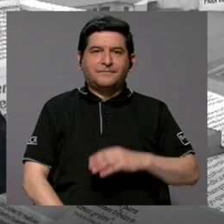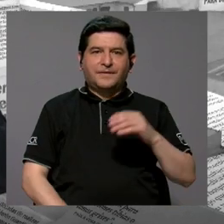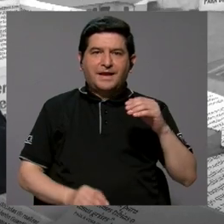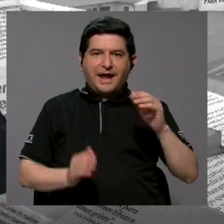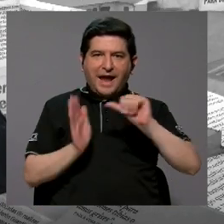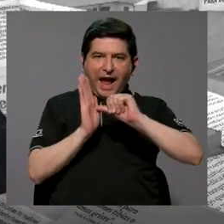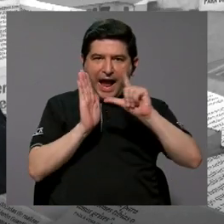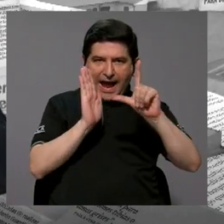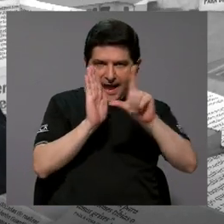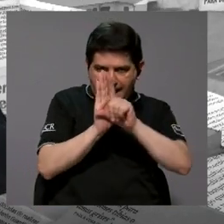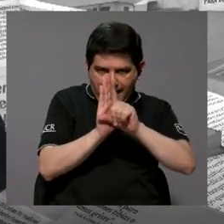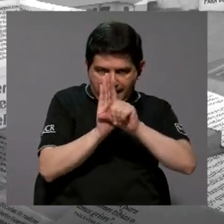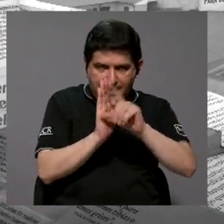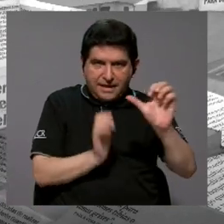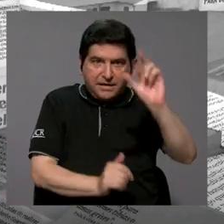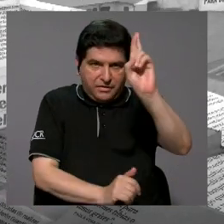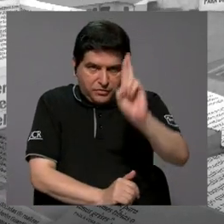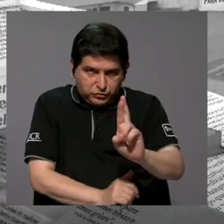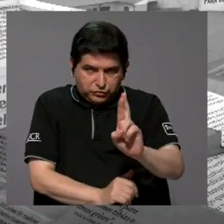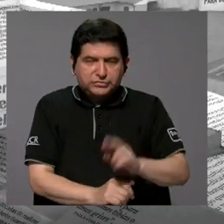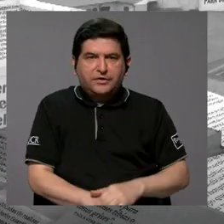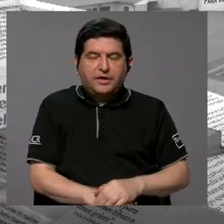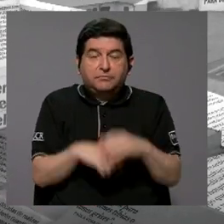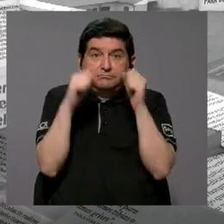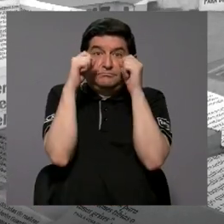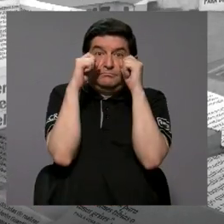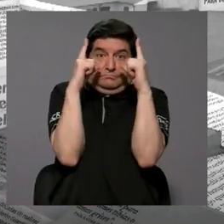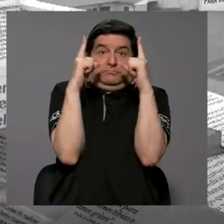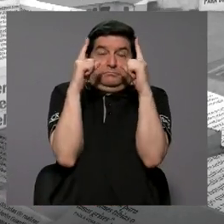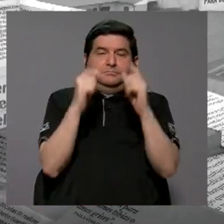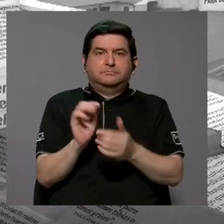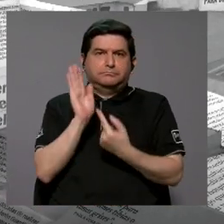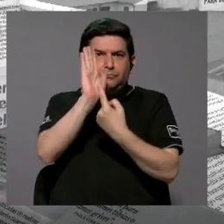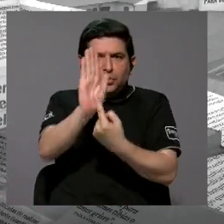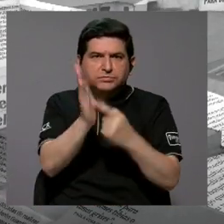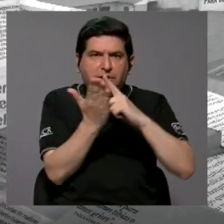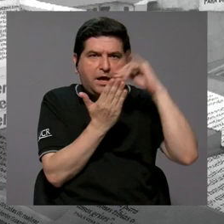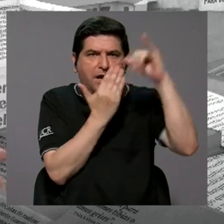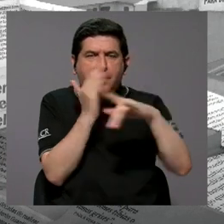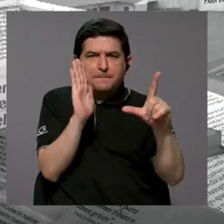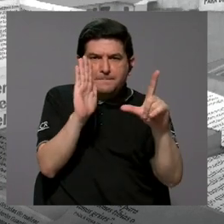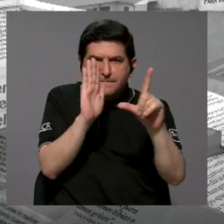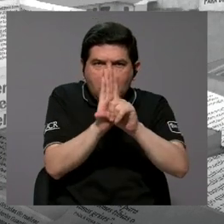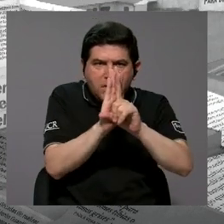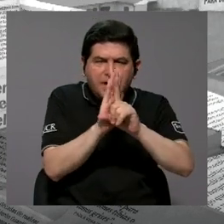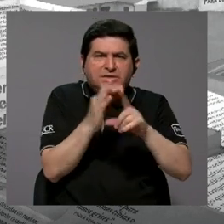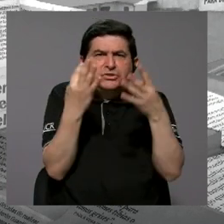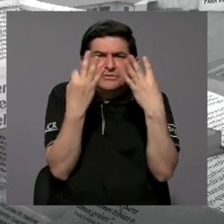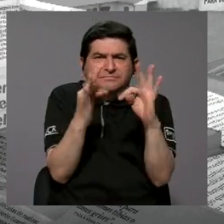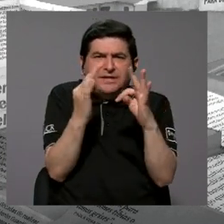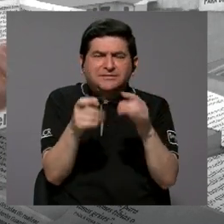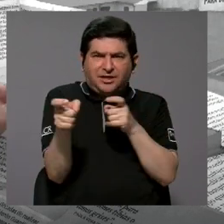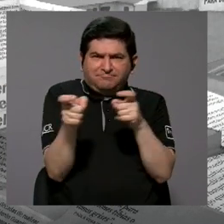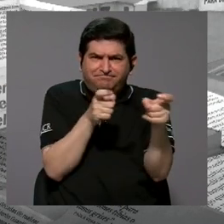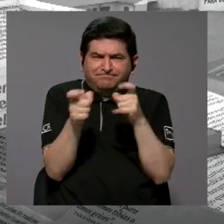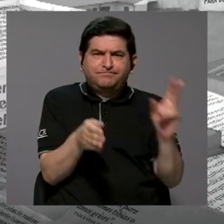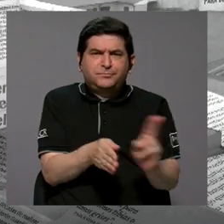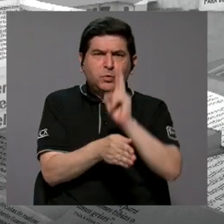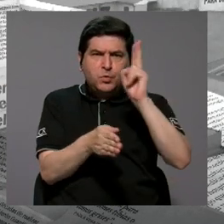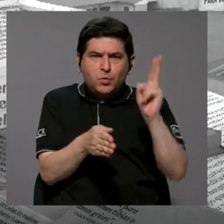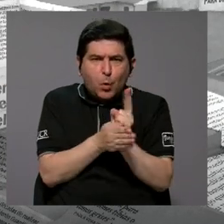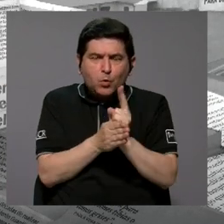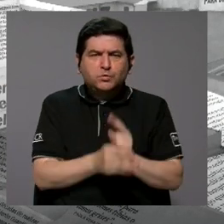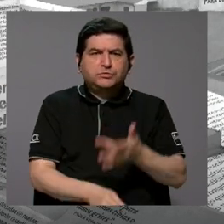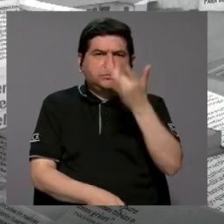La Asamblea Legislativa Costarricense sorprendió al presentar un proyecto de ley que pretende regular